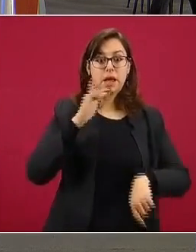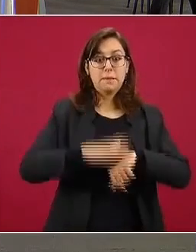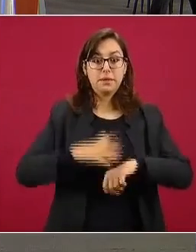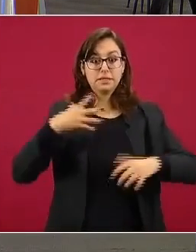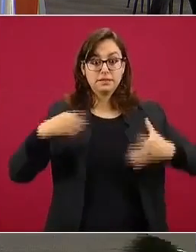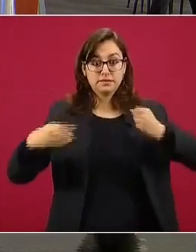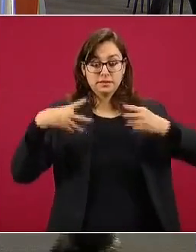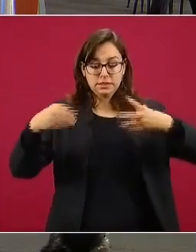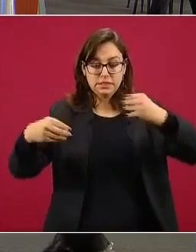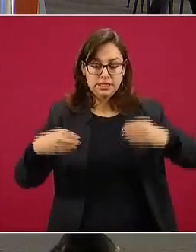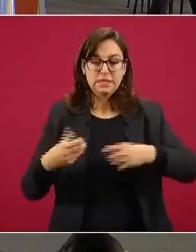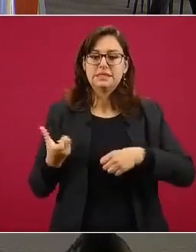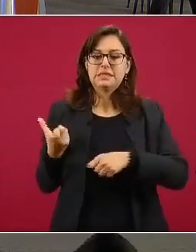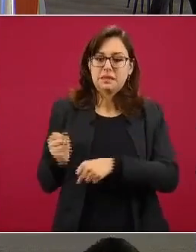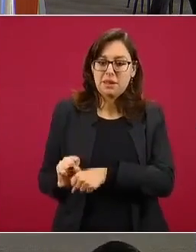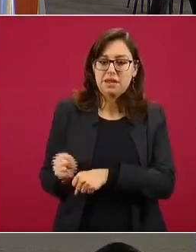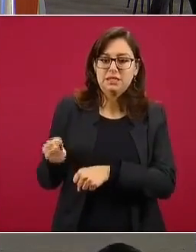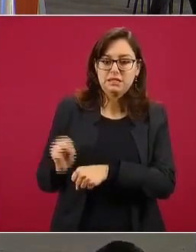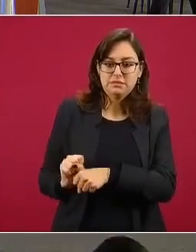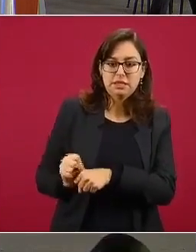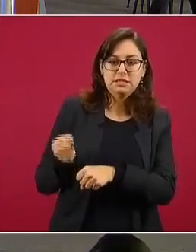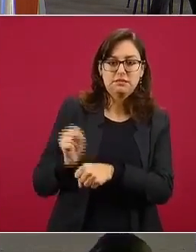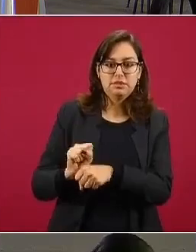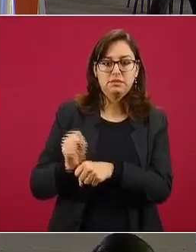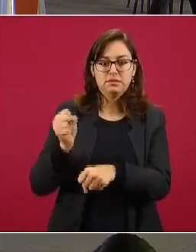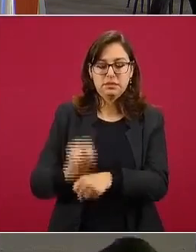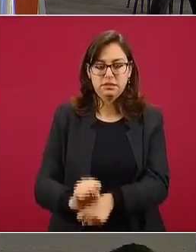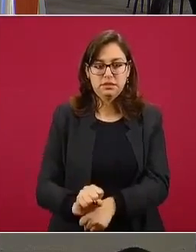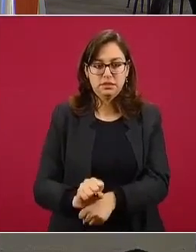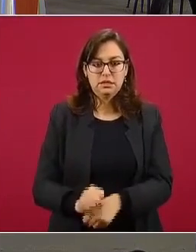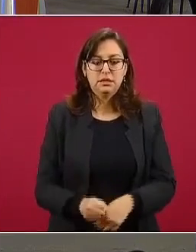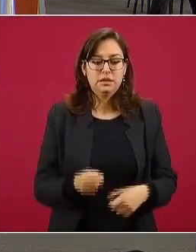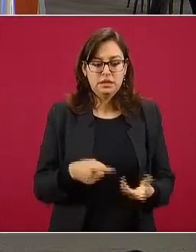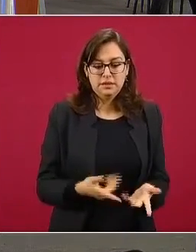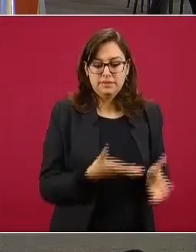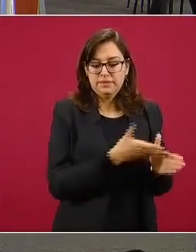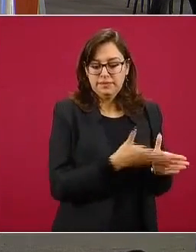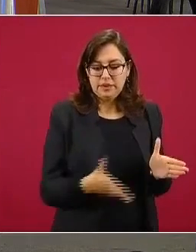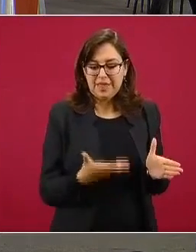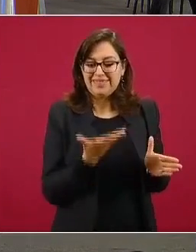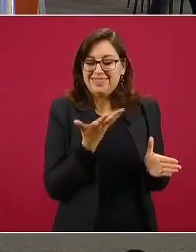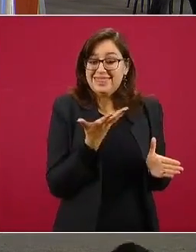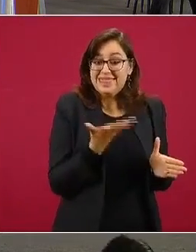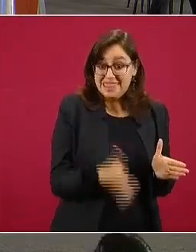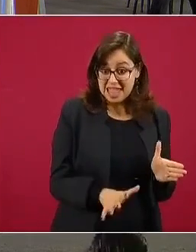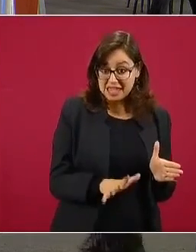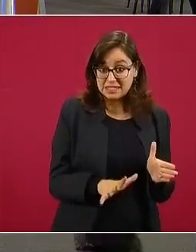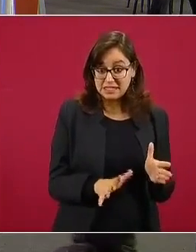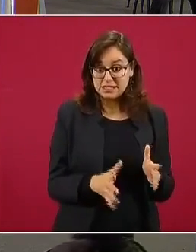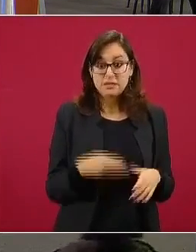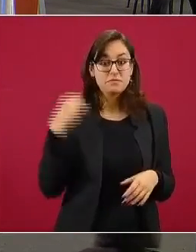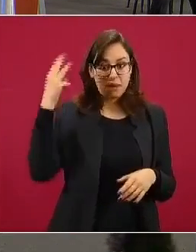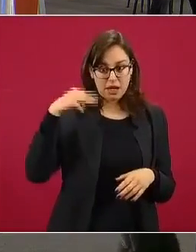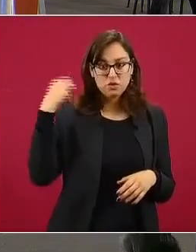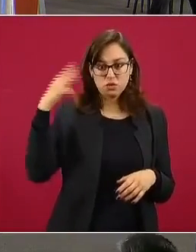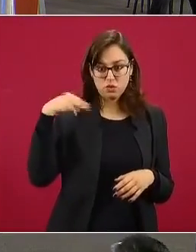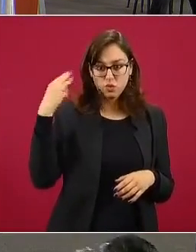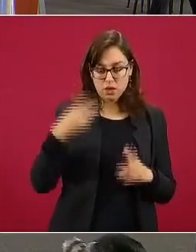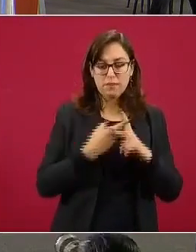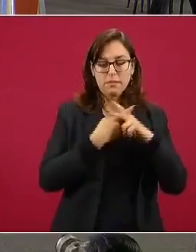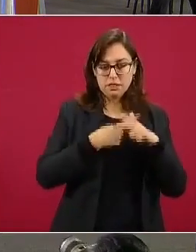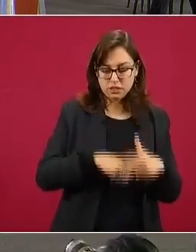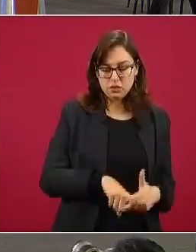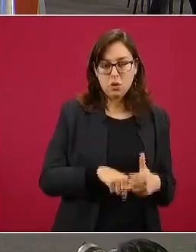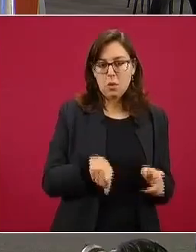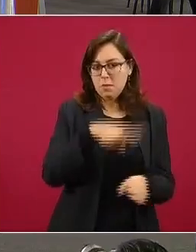y están por semana epidemiológica, que en todas las curvas empiezan en la semana 10 del año, es la primera semana de marzo, donde